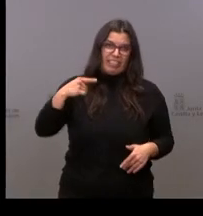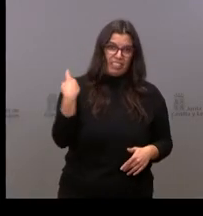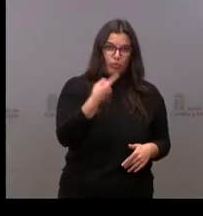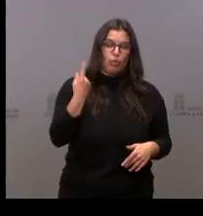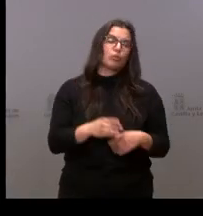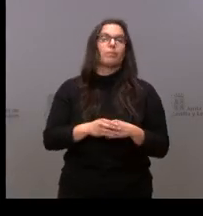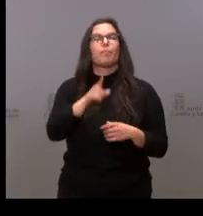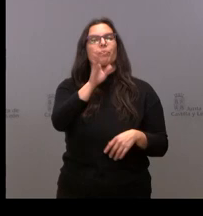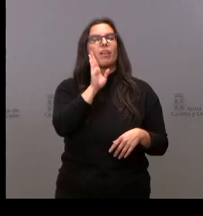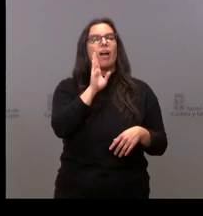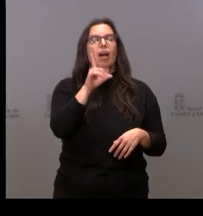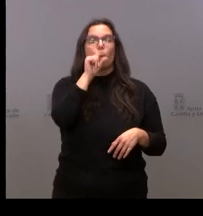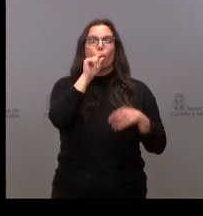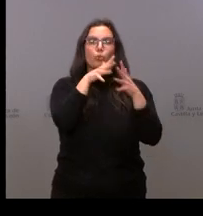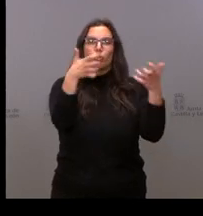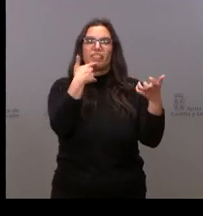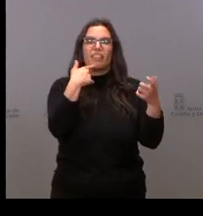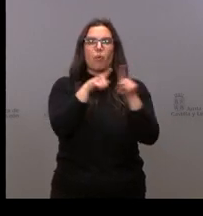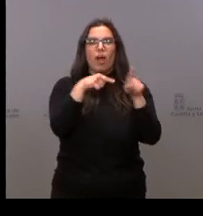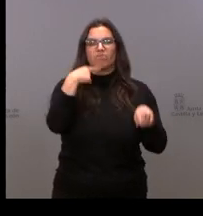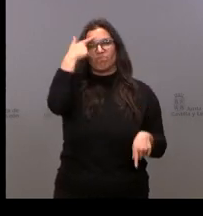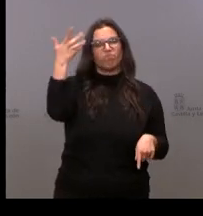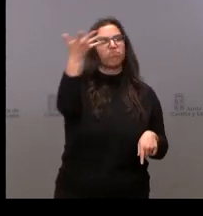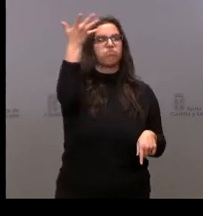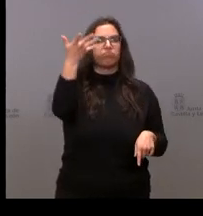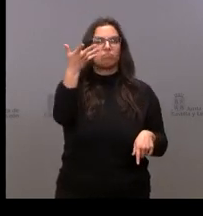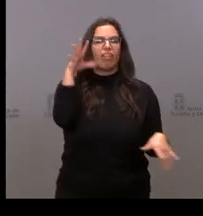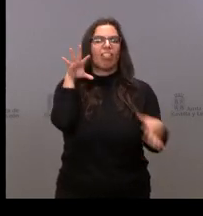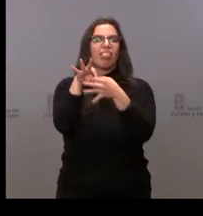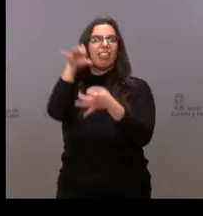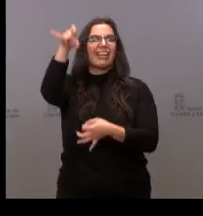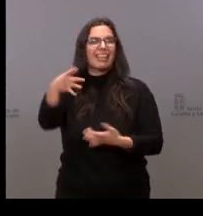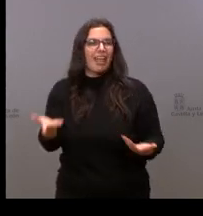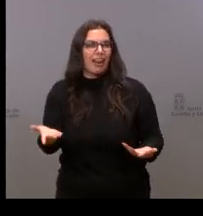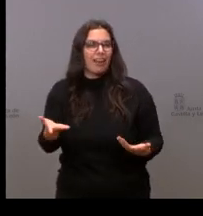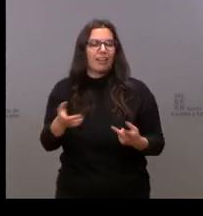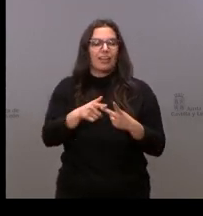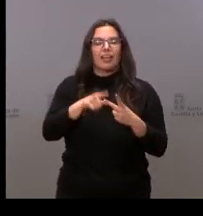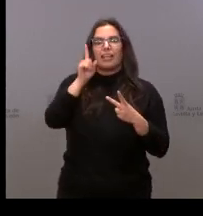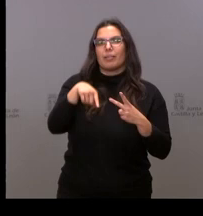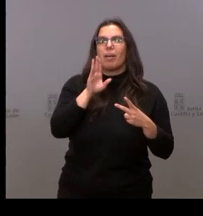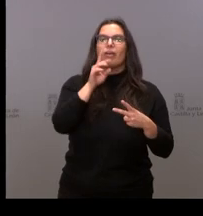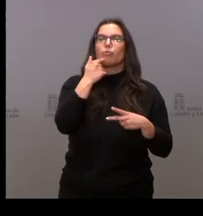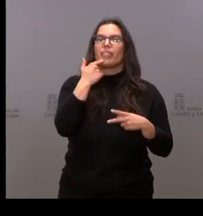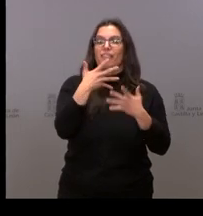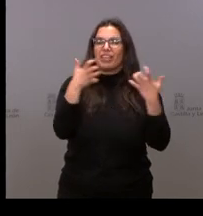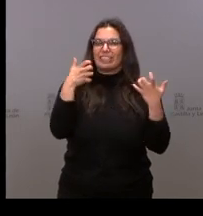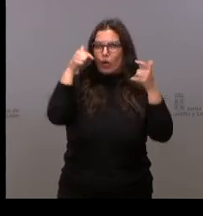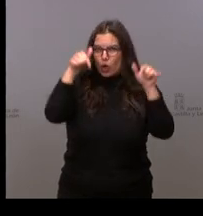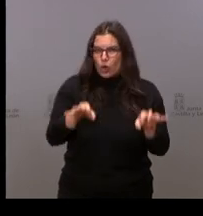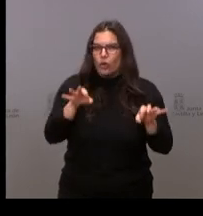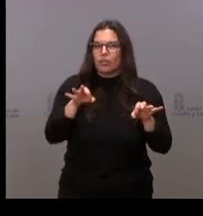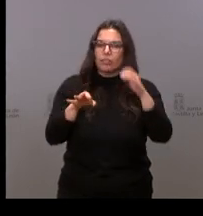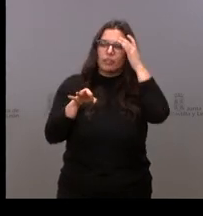refería usted en un tuit a la soberbia. No sé a quién le achacas a soberbia. Y le voy a leer lo que ha dicho literalmente hoy el